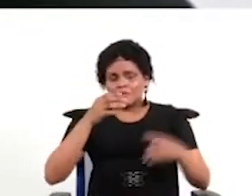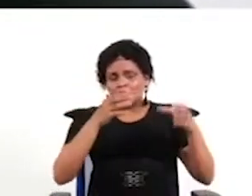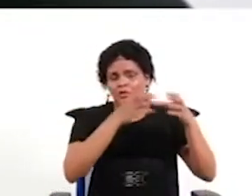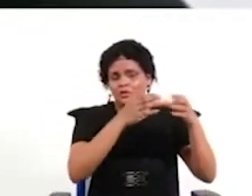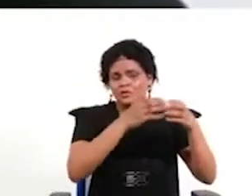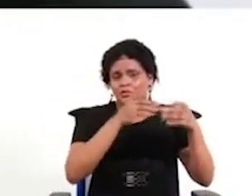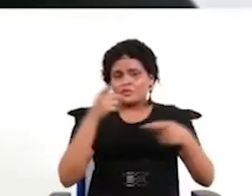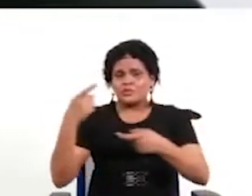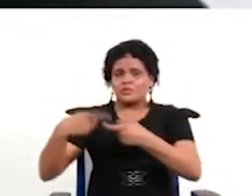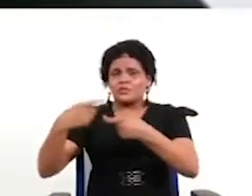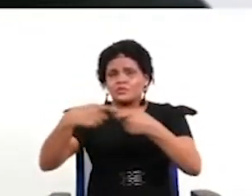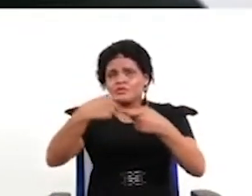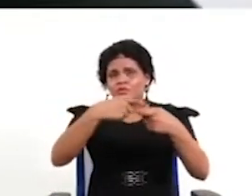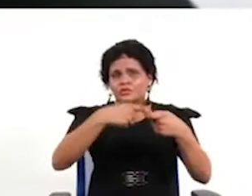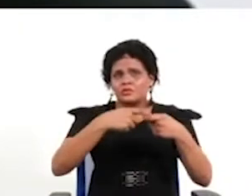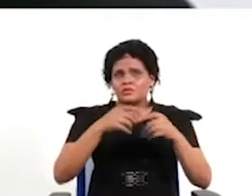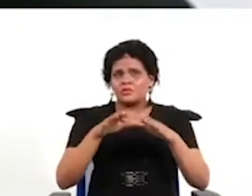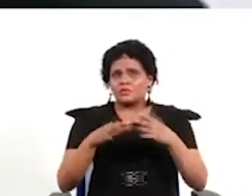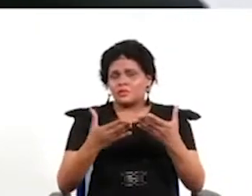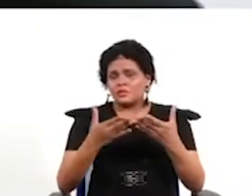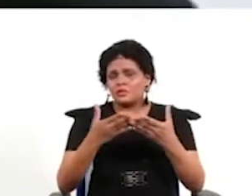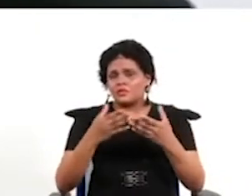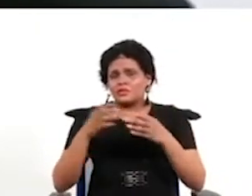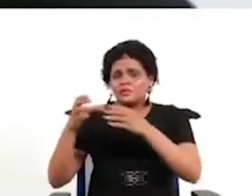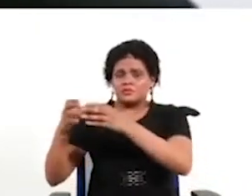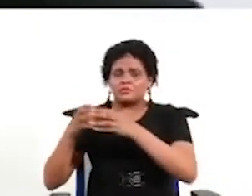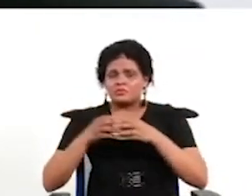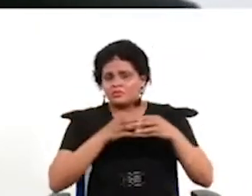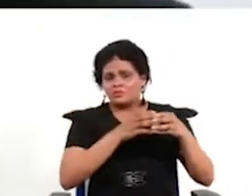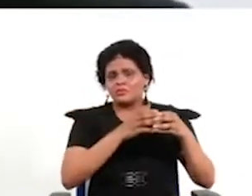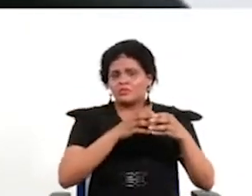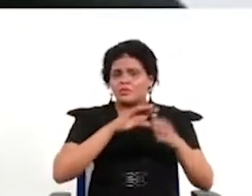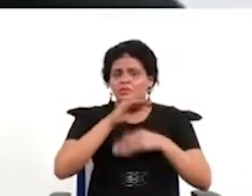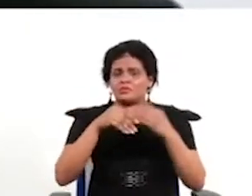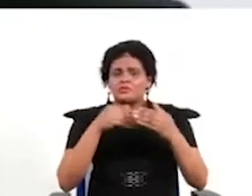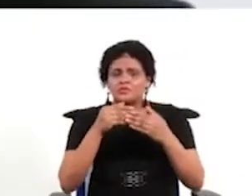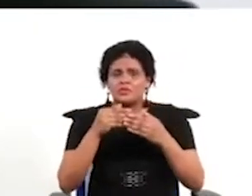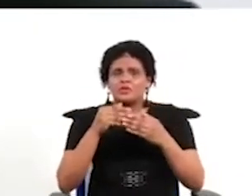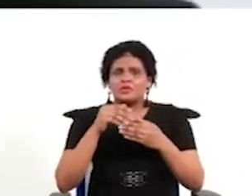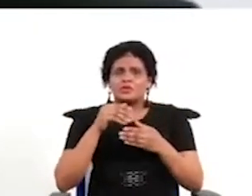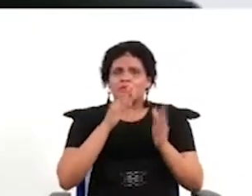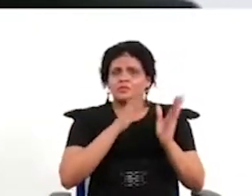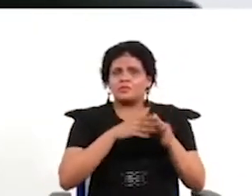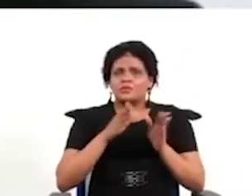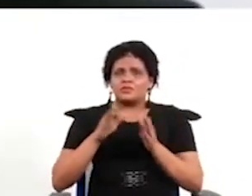participativos a favor de un interés específico sobre algún aspecto en el proceso bueno